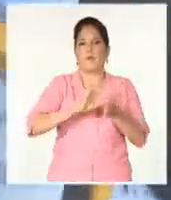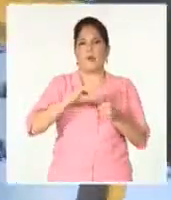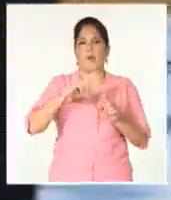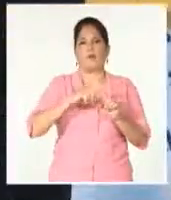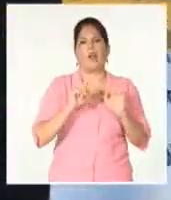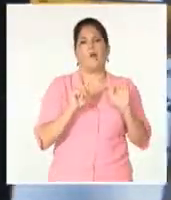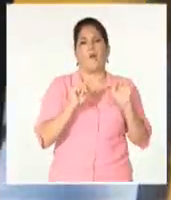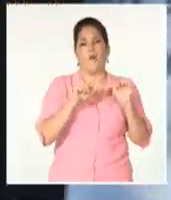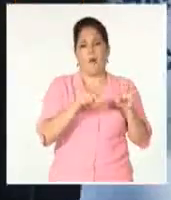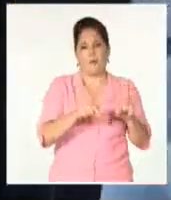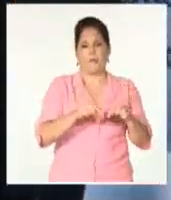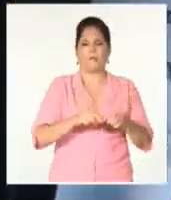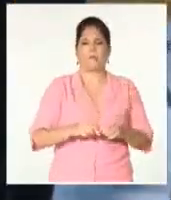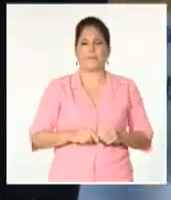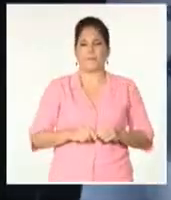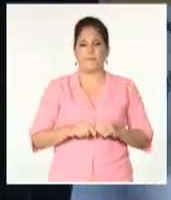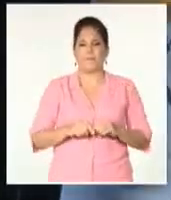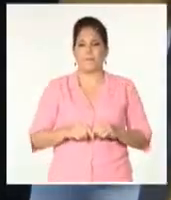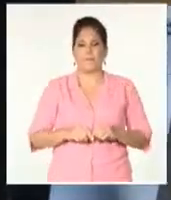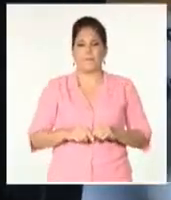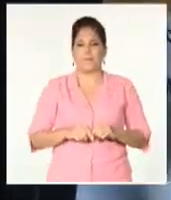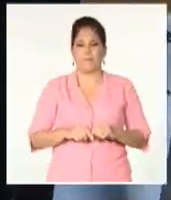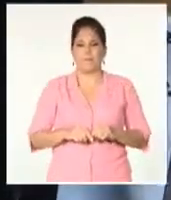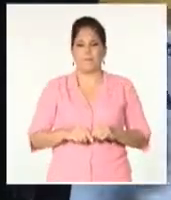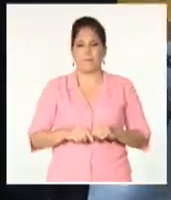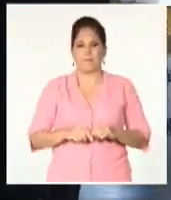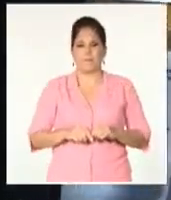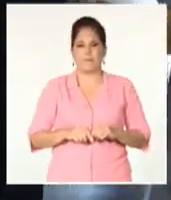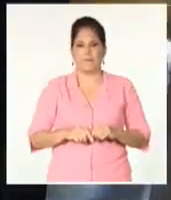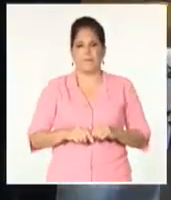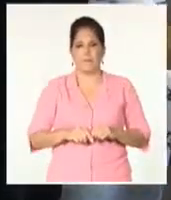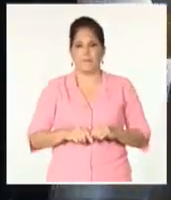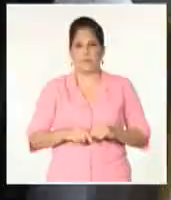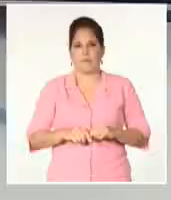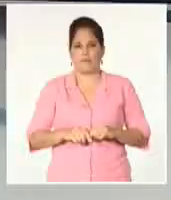Uris Salvatmareño, Canal Cubano de Noticias.